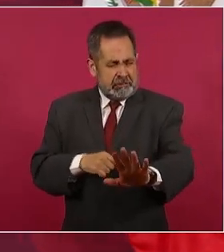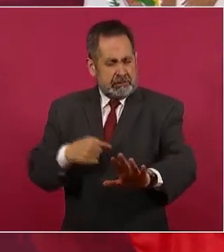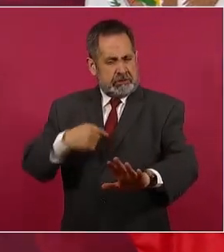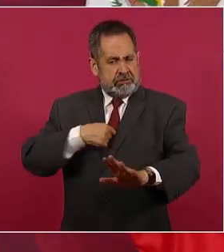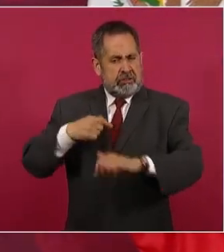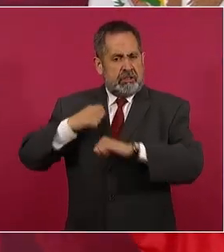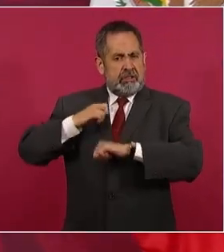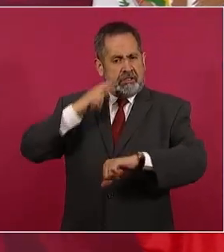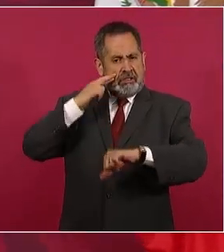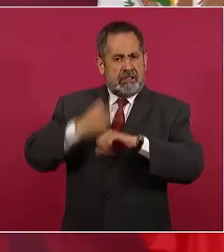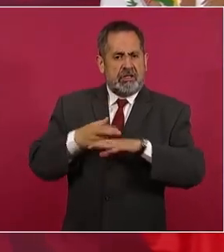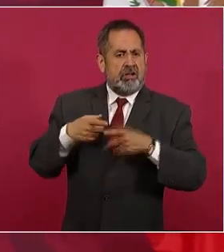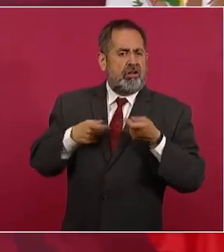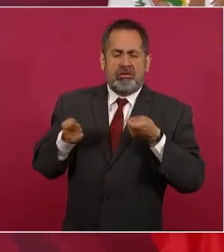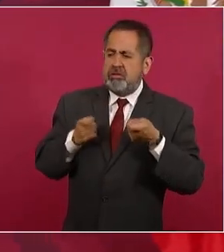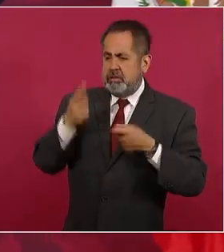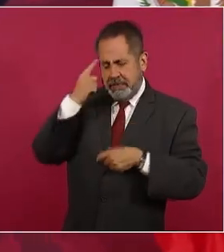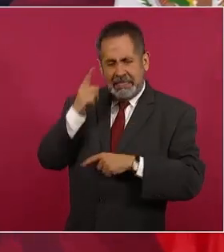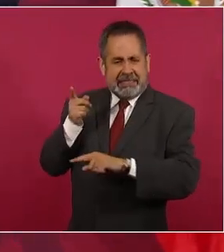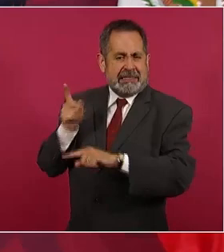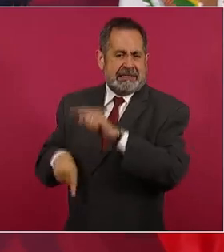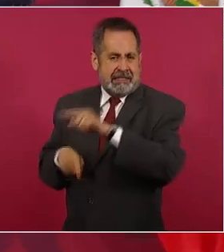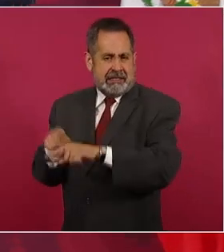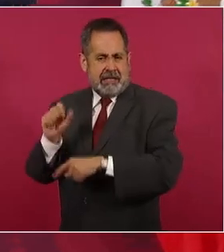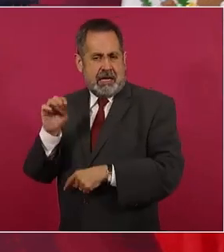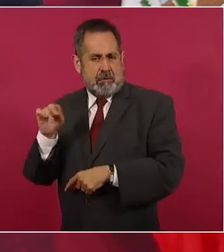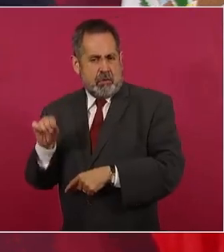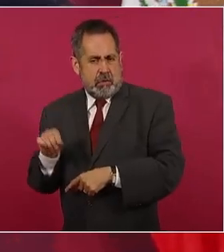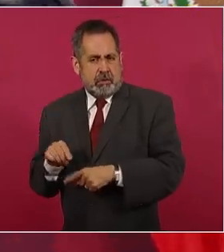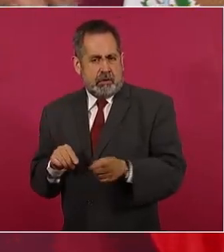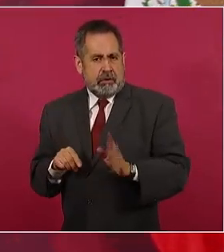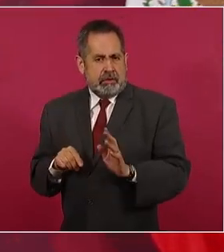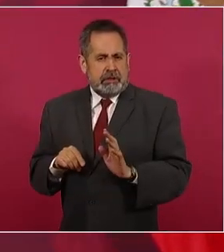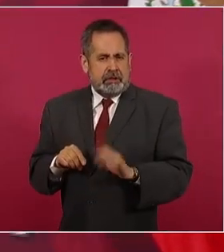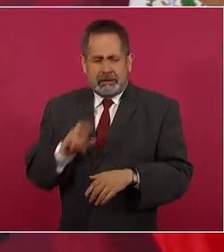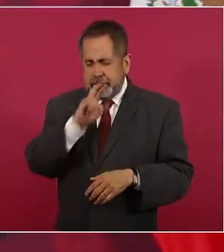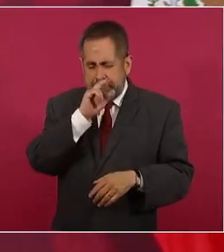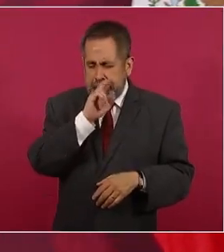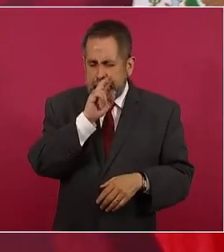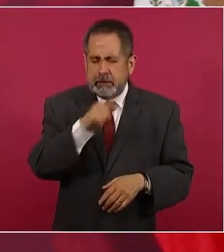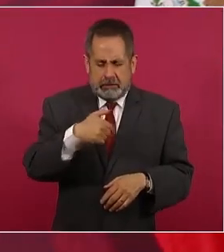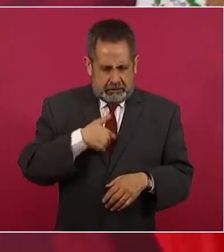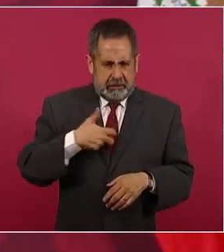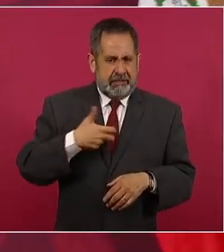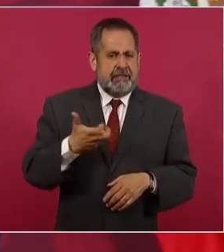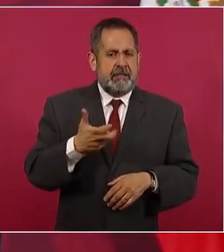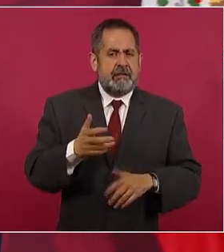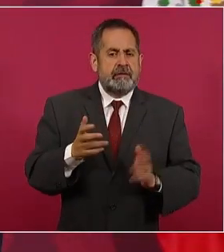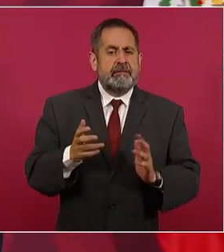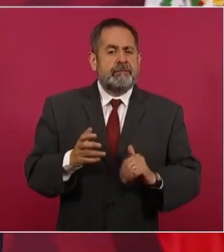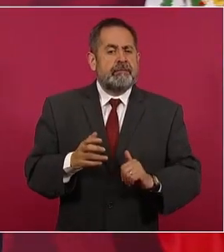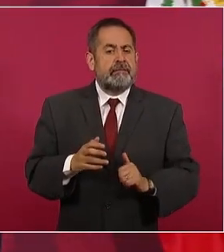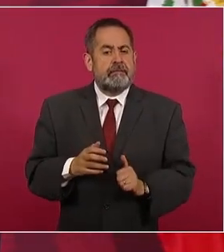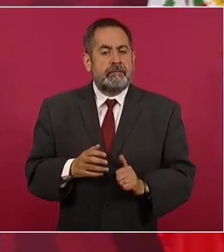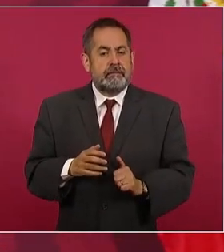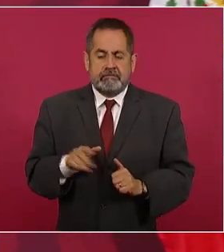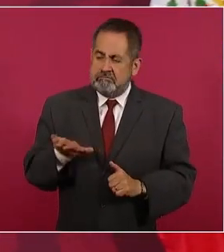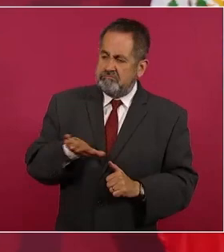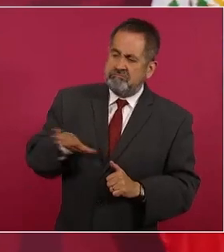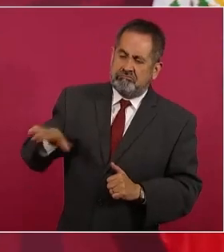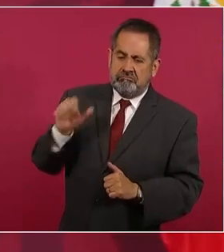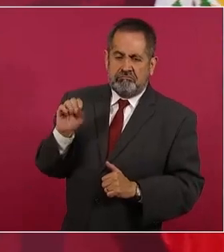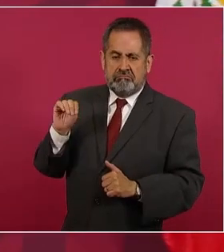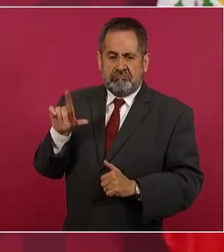de hacer a un lado a MIT